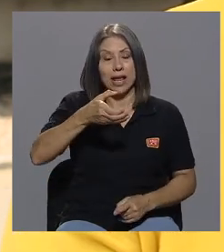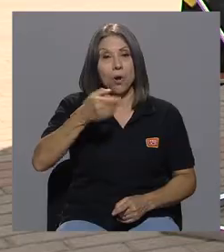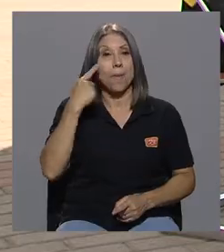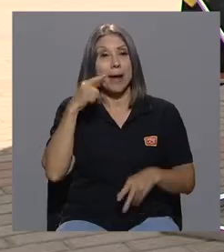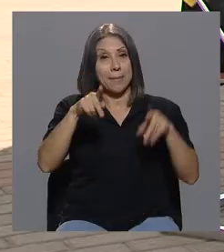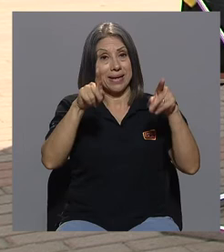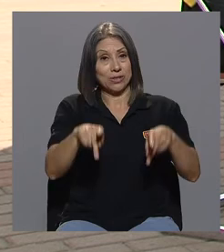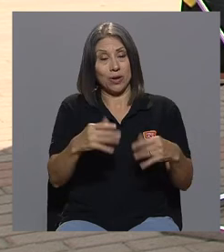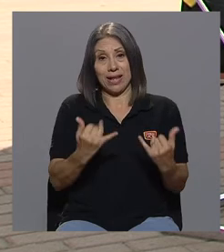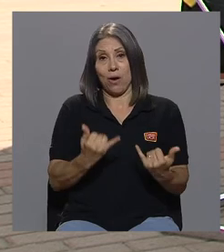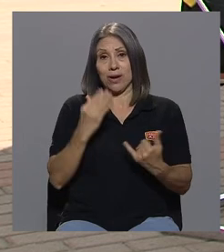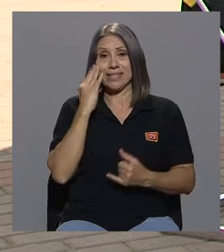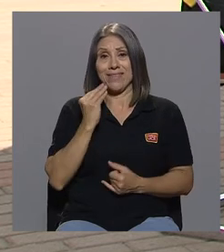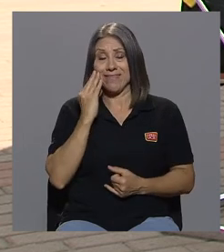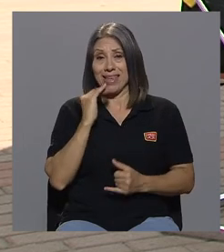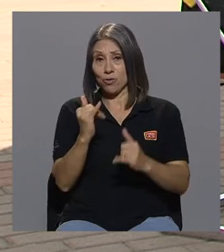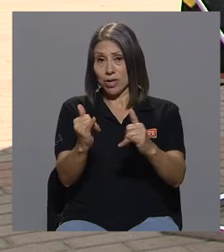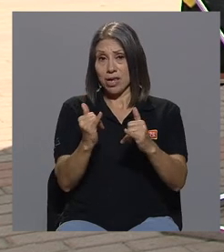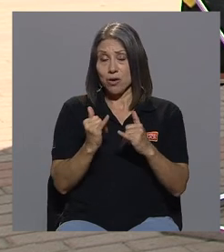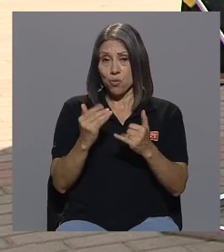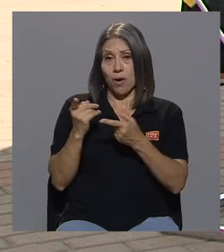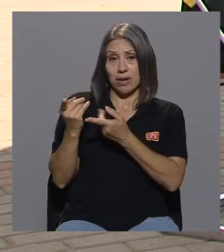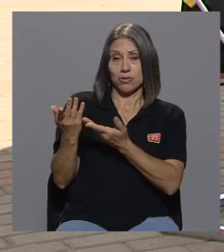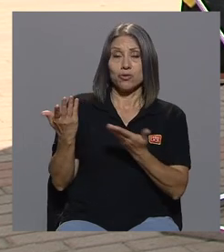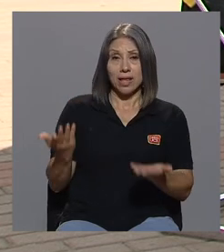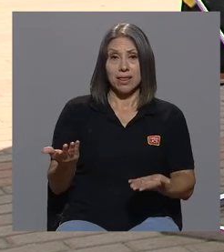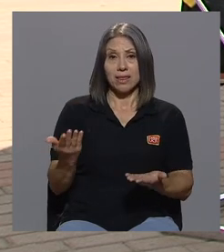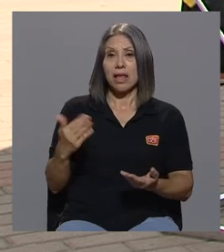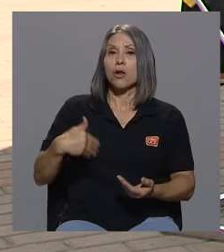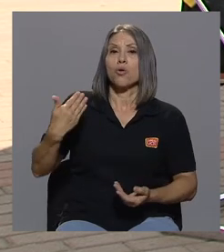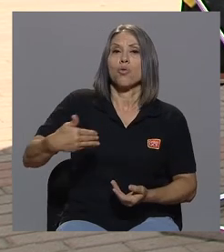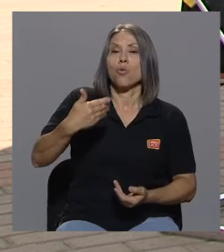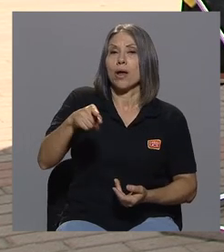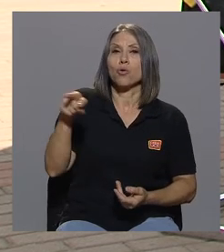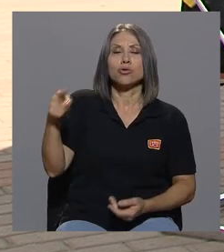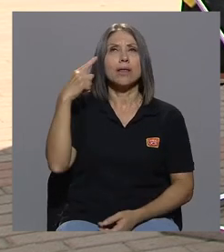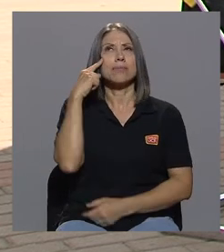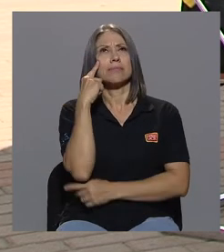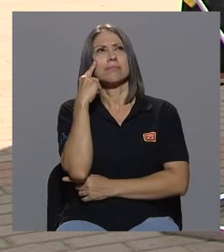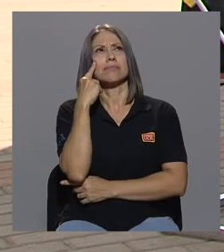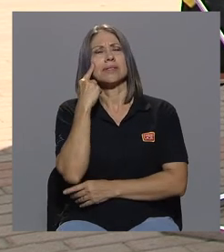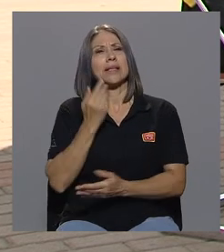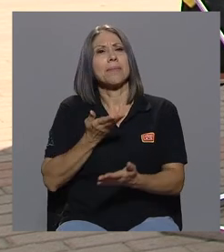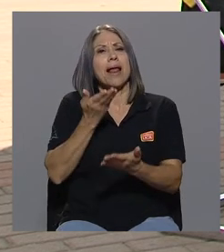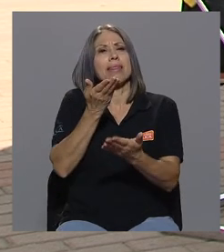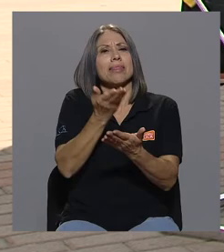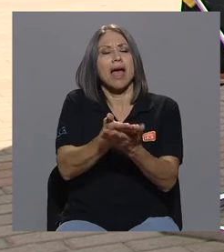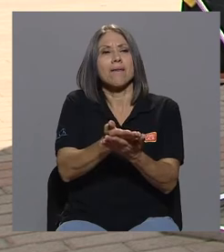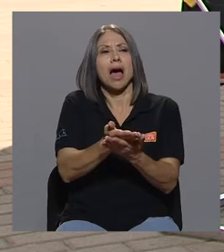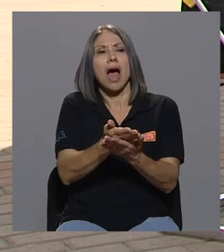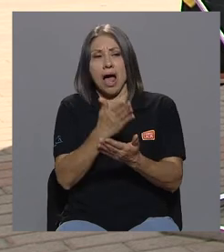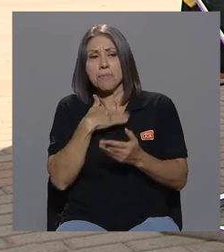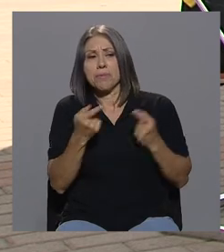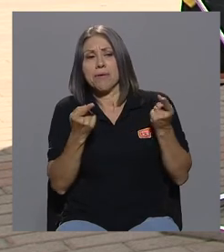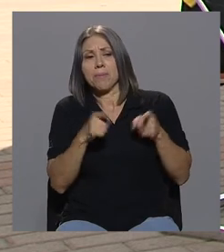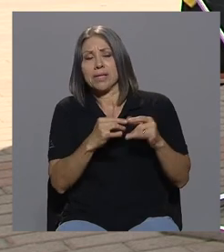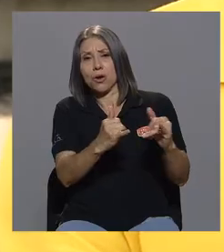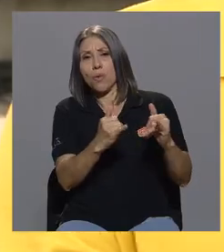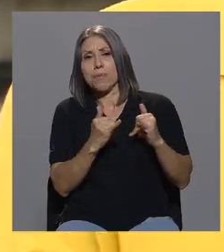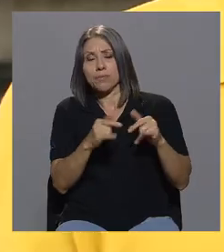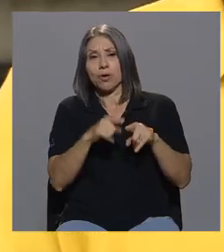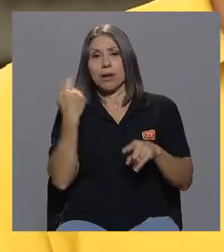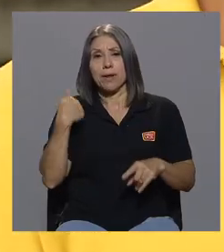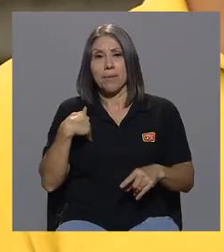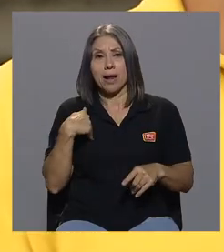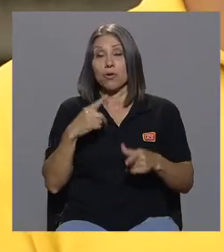momento en el que usted inclusive luego se planteaba casi como cuando miraba a su hermano ¿cómo poder dar fuerzas?